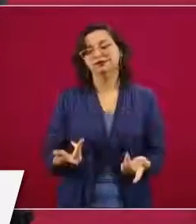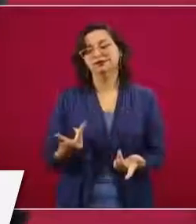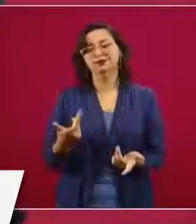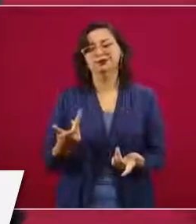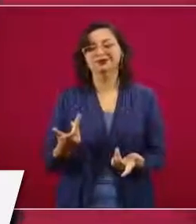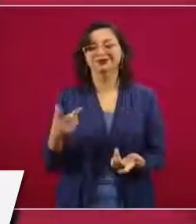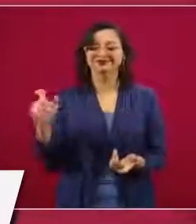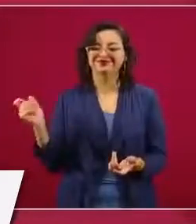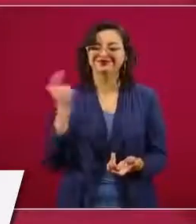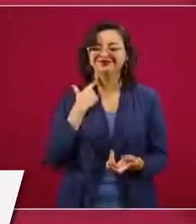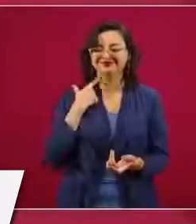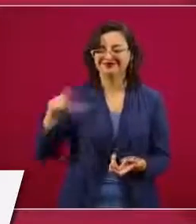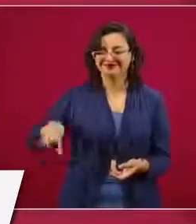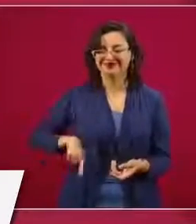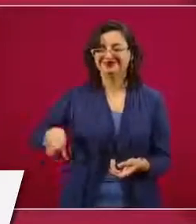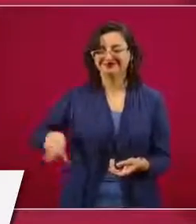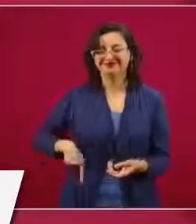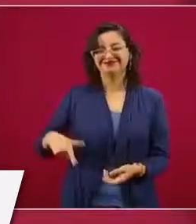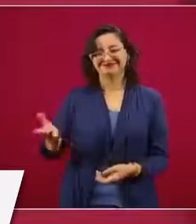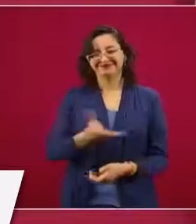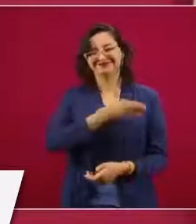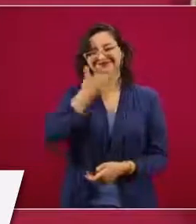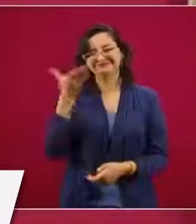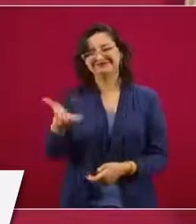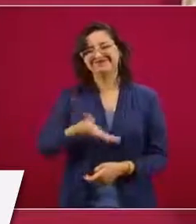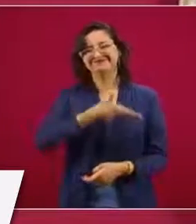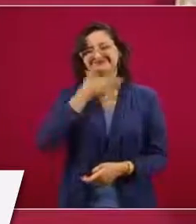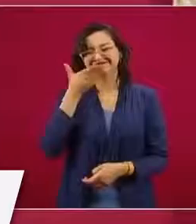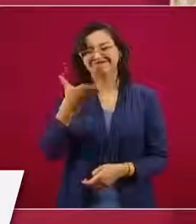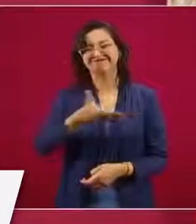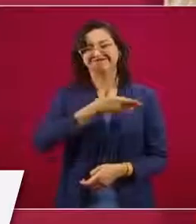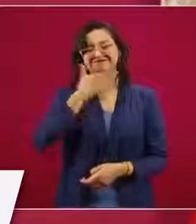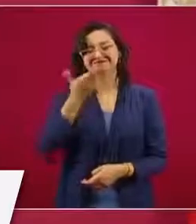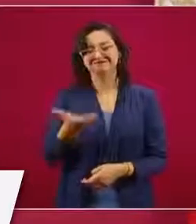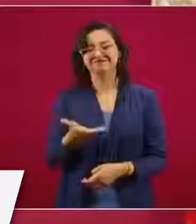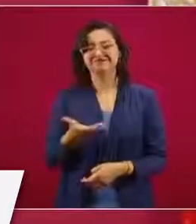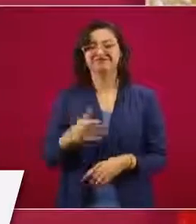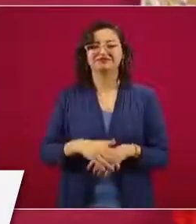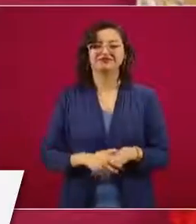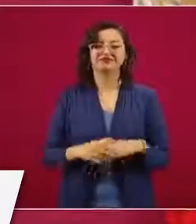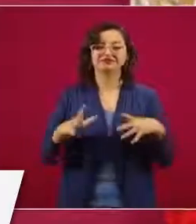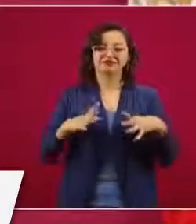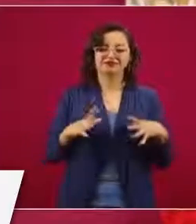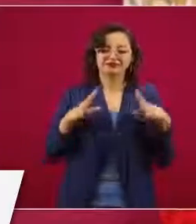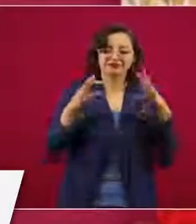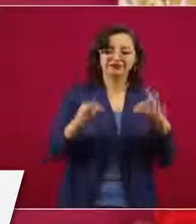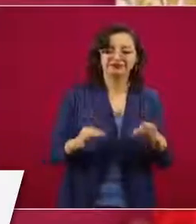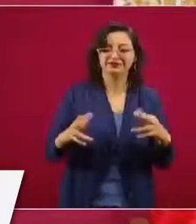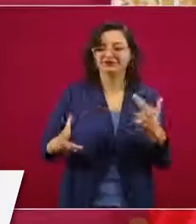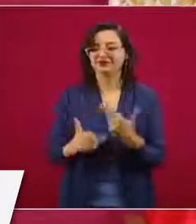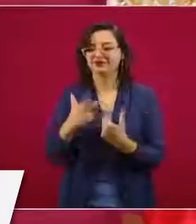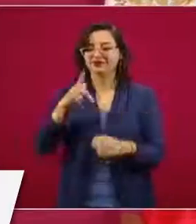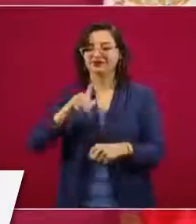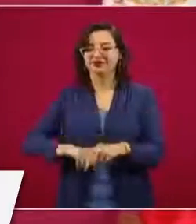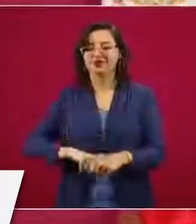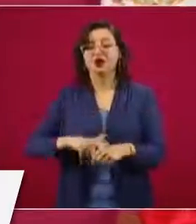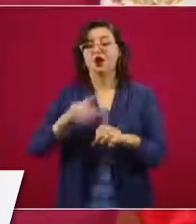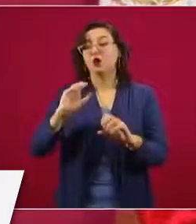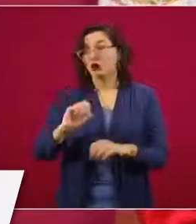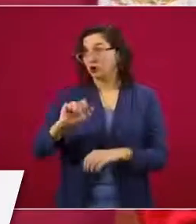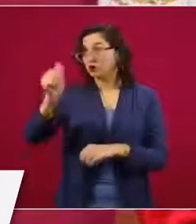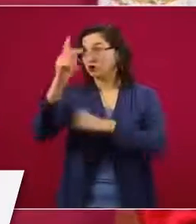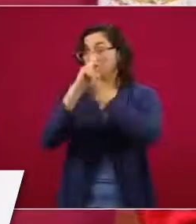de antes, de que fundaciones nacionales o del